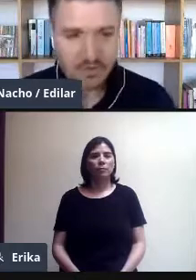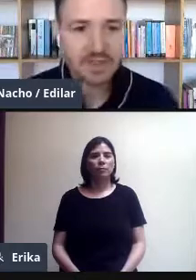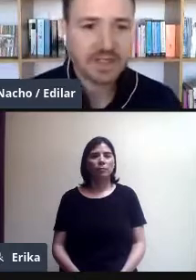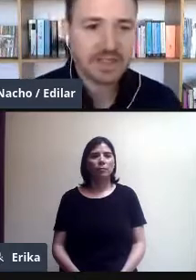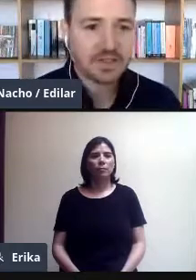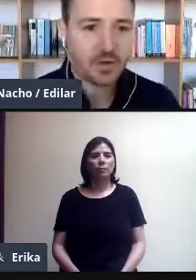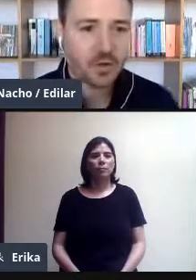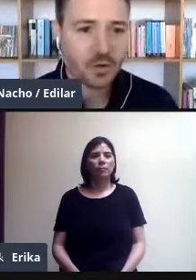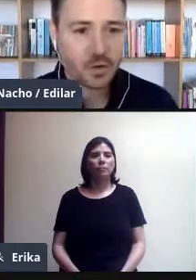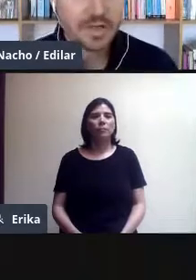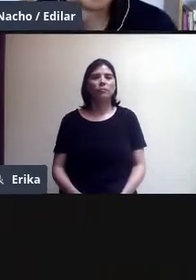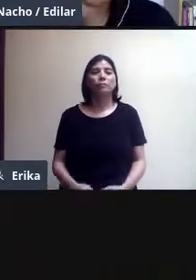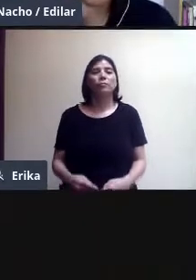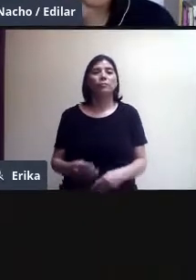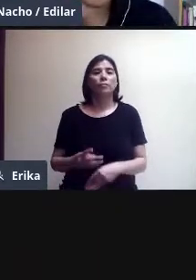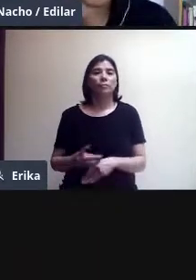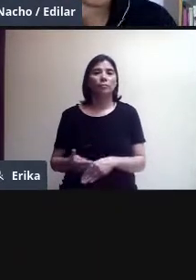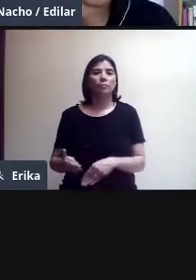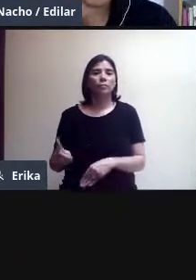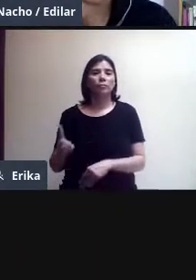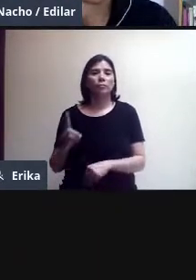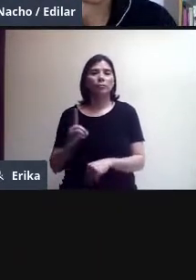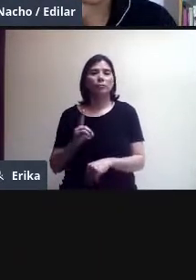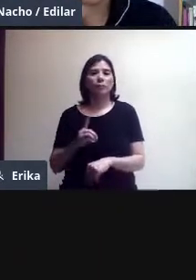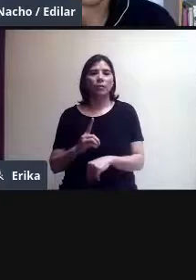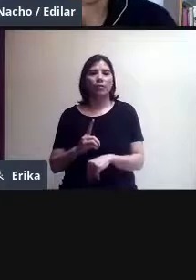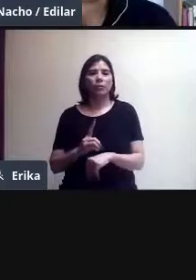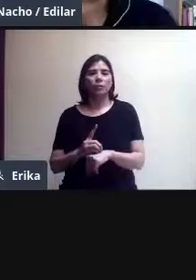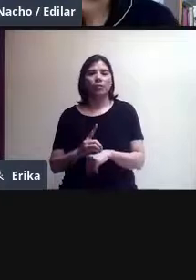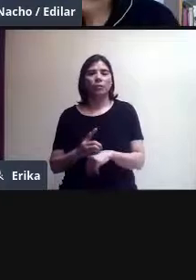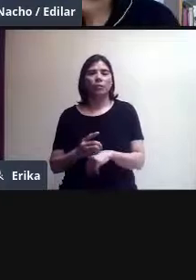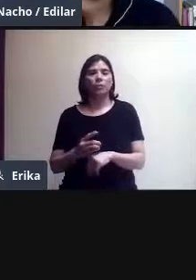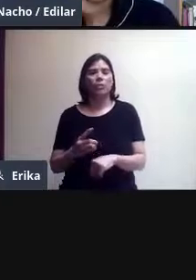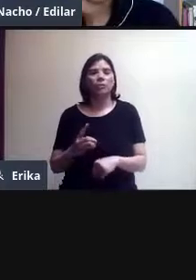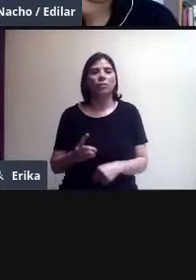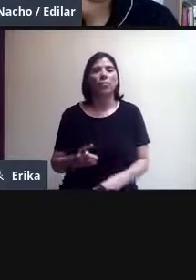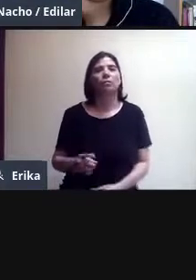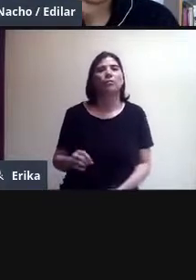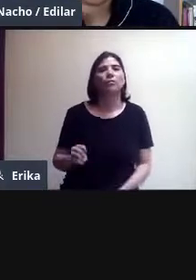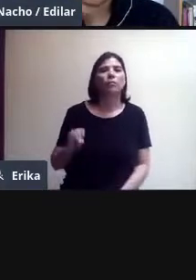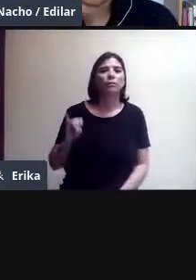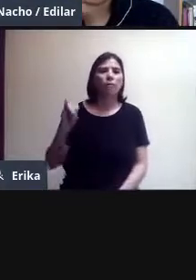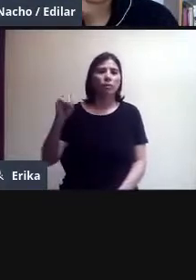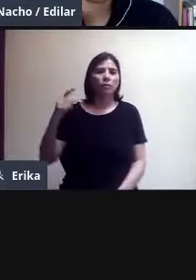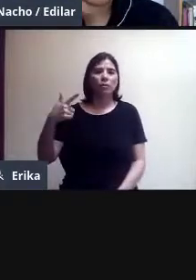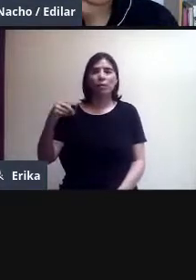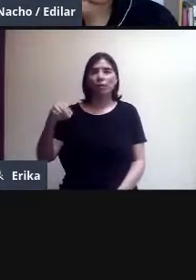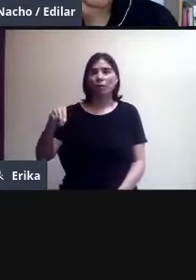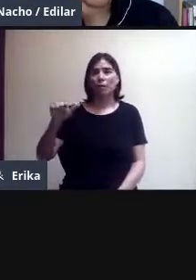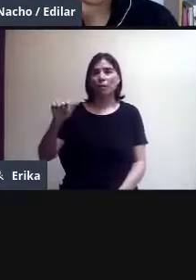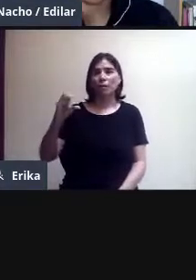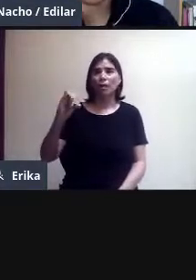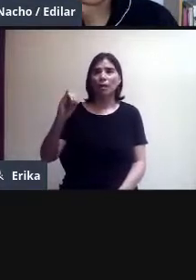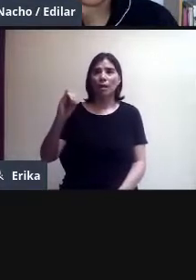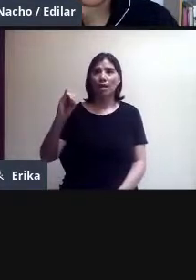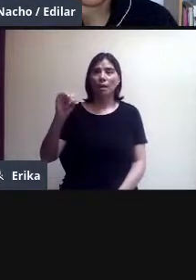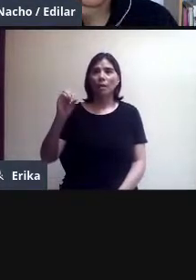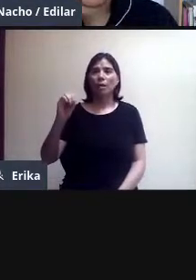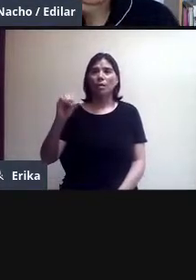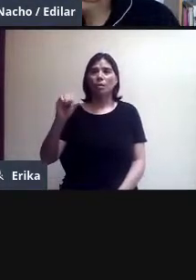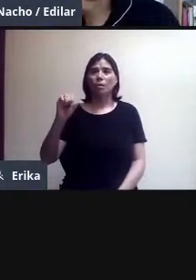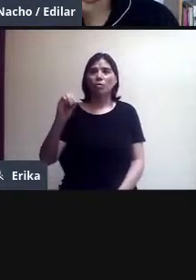Yo soy Ignacio Uribe, Director General en Edilar. En Edilar nuestro enfoque son ustedes los